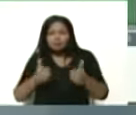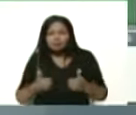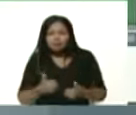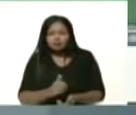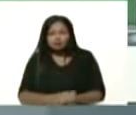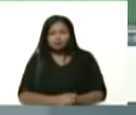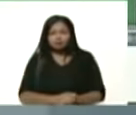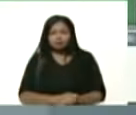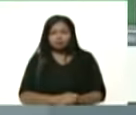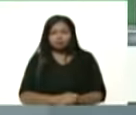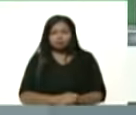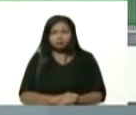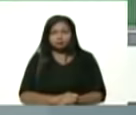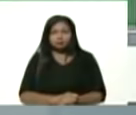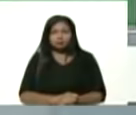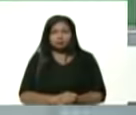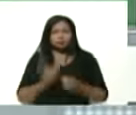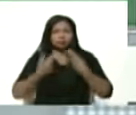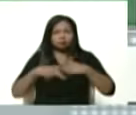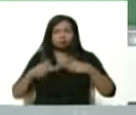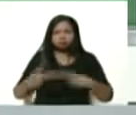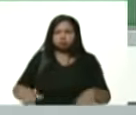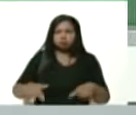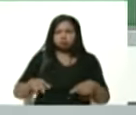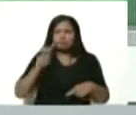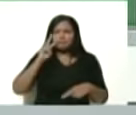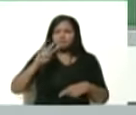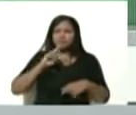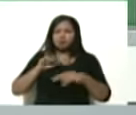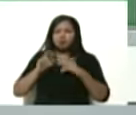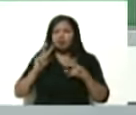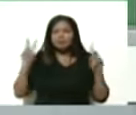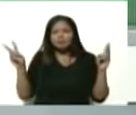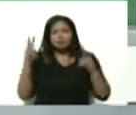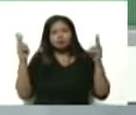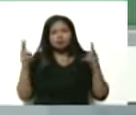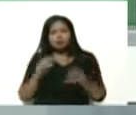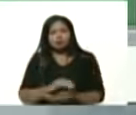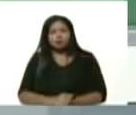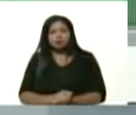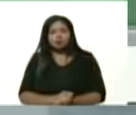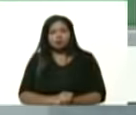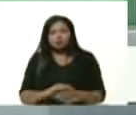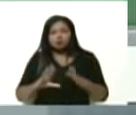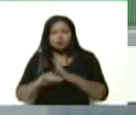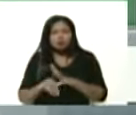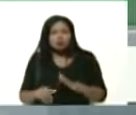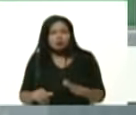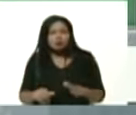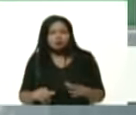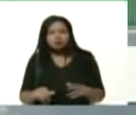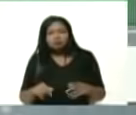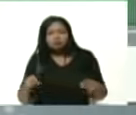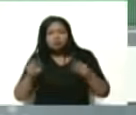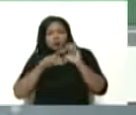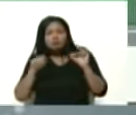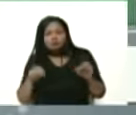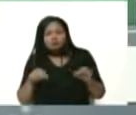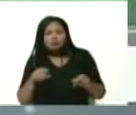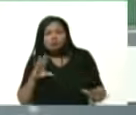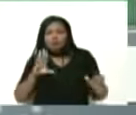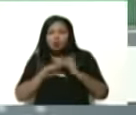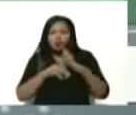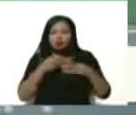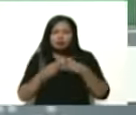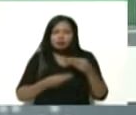desnudarlo dejarlo desnudo ante la historia sus corruptelas sus vagancias el robo que